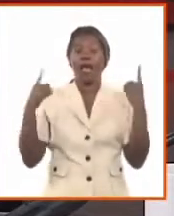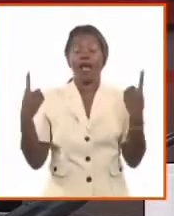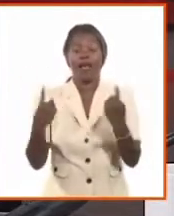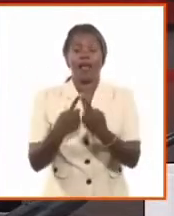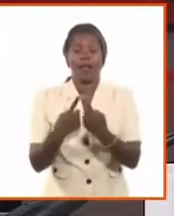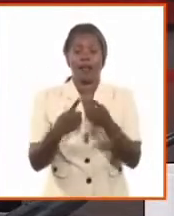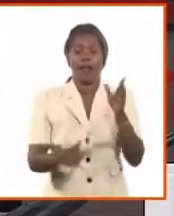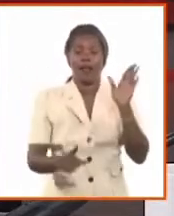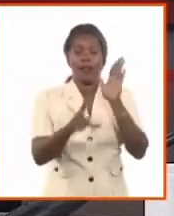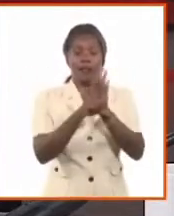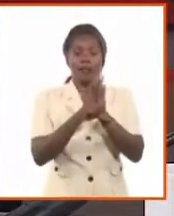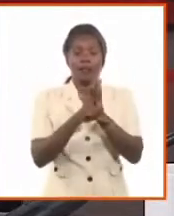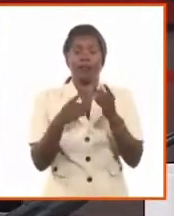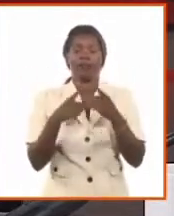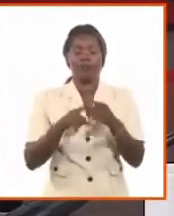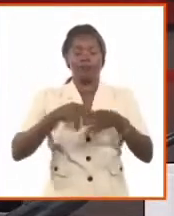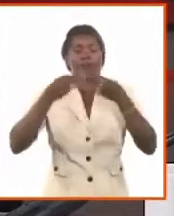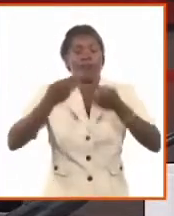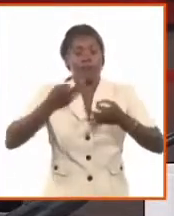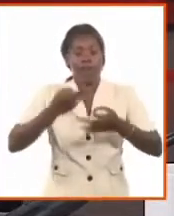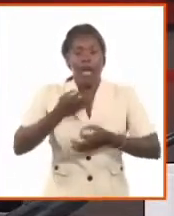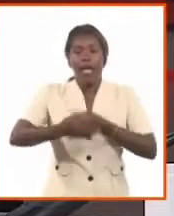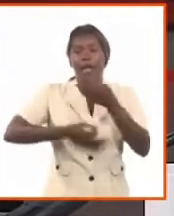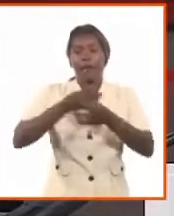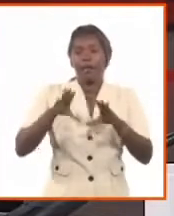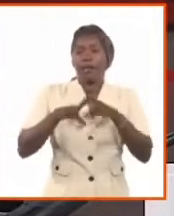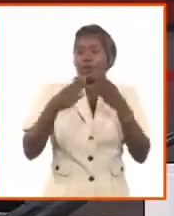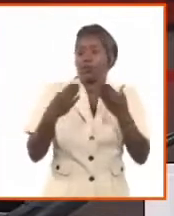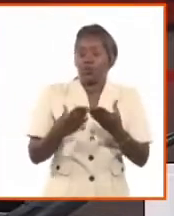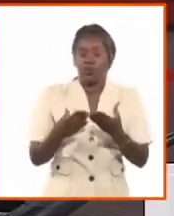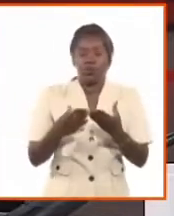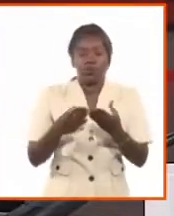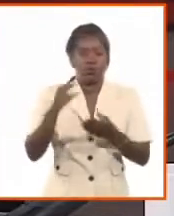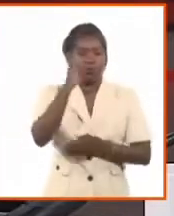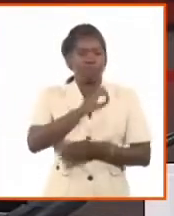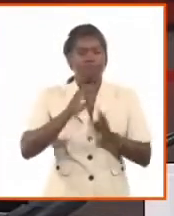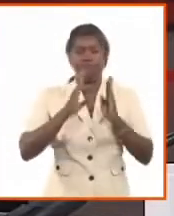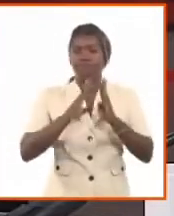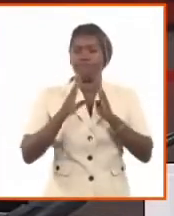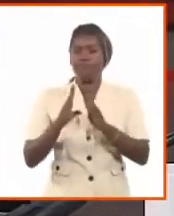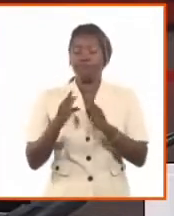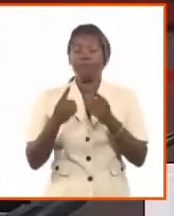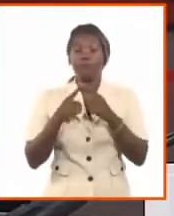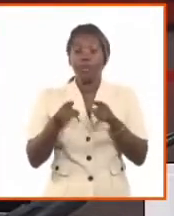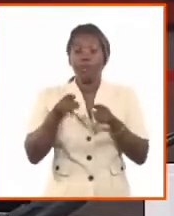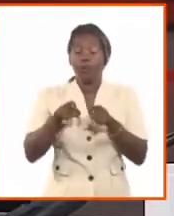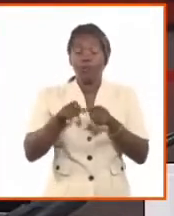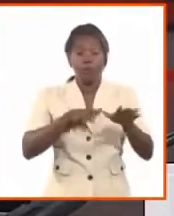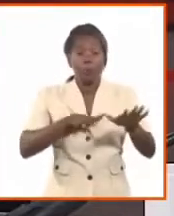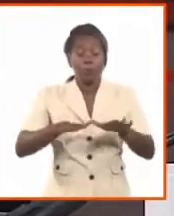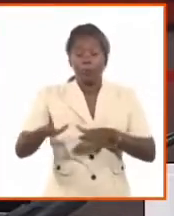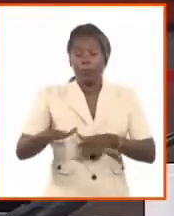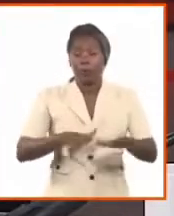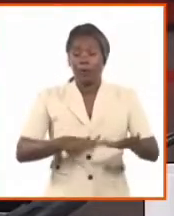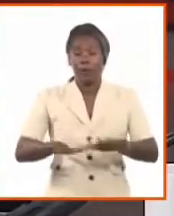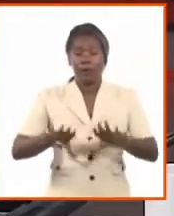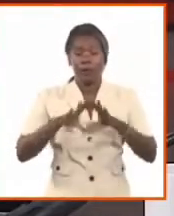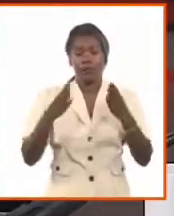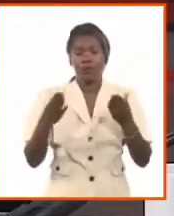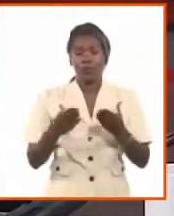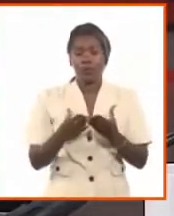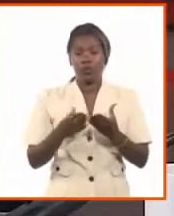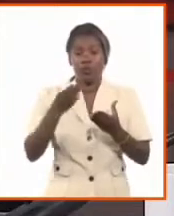jurídicas, porque toma en cuenta la coherencia del ordenamiento jurídico, pero es un código que va a diseñar y que va a establecer las